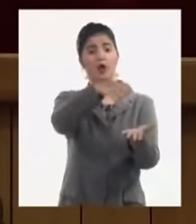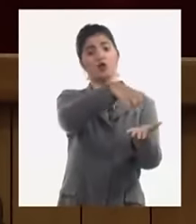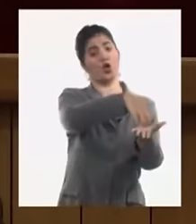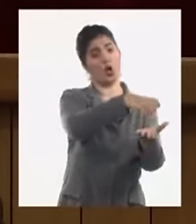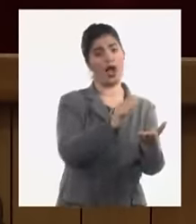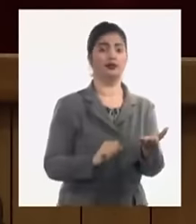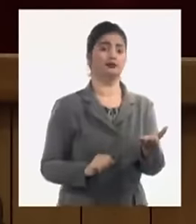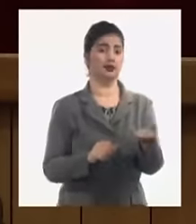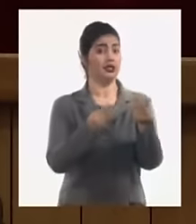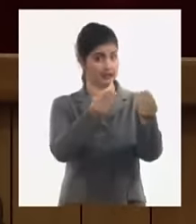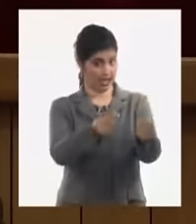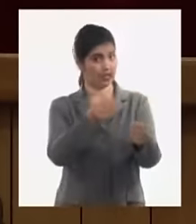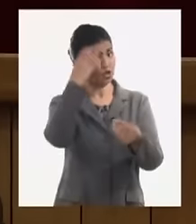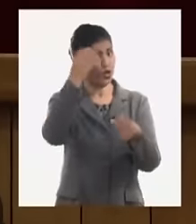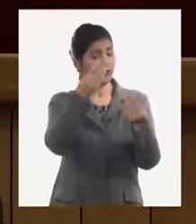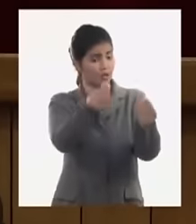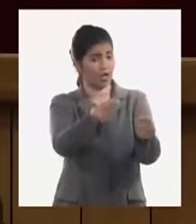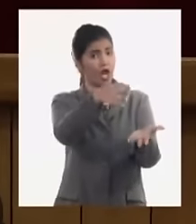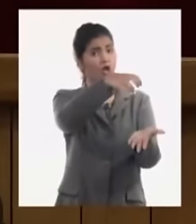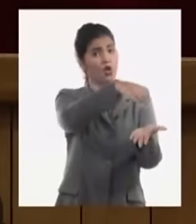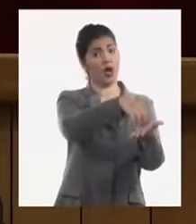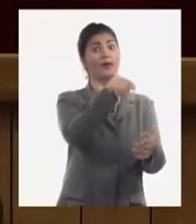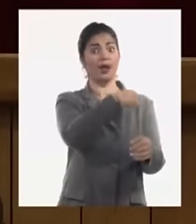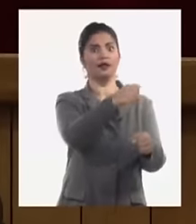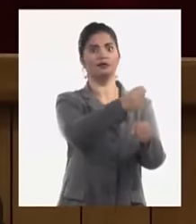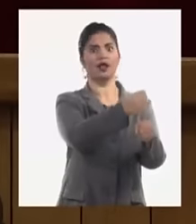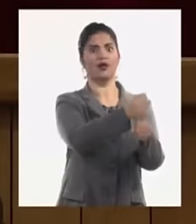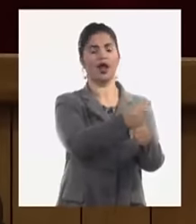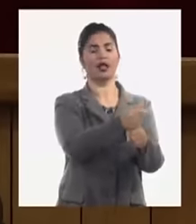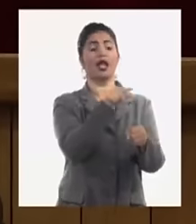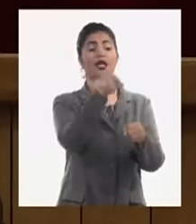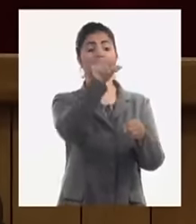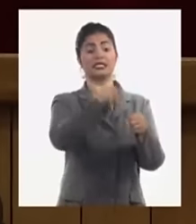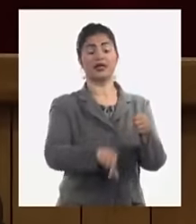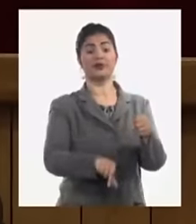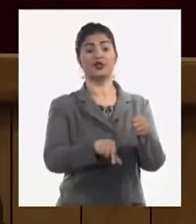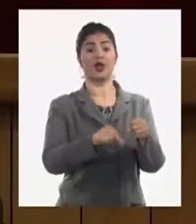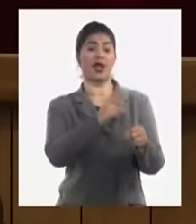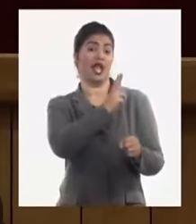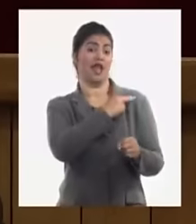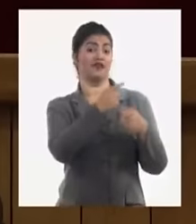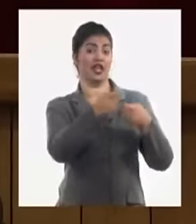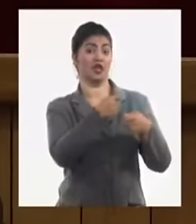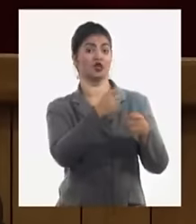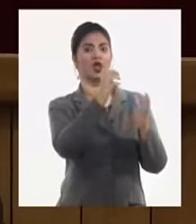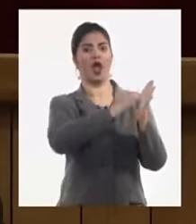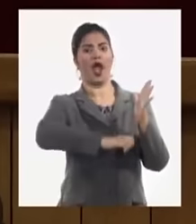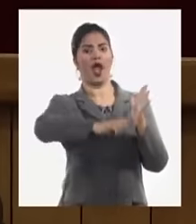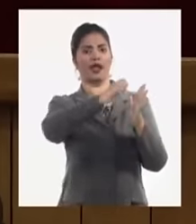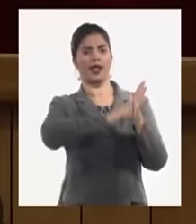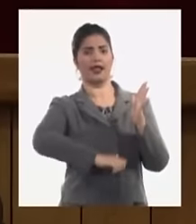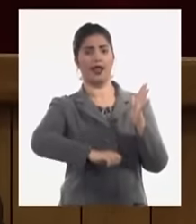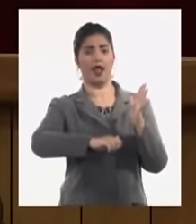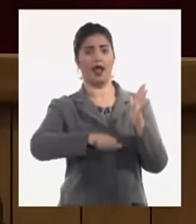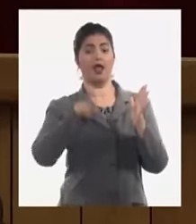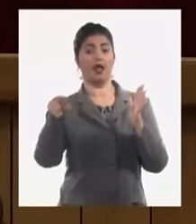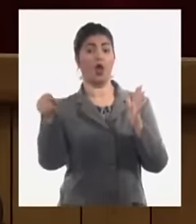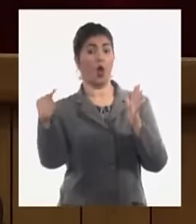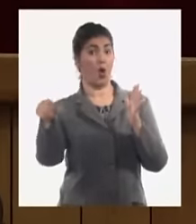en la constitución dejamos claro cuál es el papel de la empresa estatal socialista y cuál es el papel que le corresponde a los nuevos actores